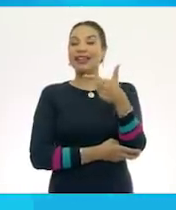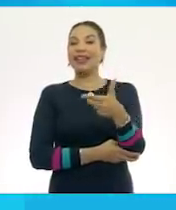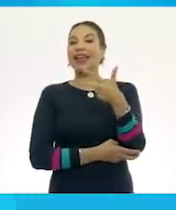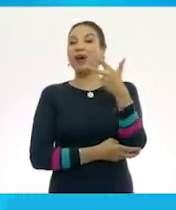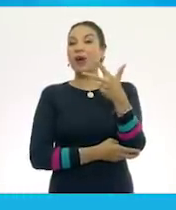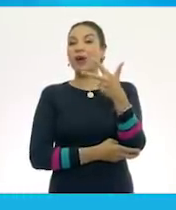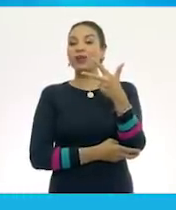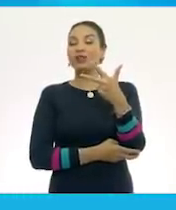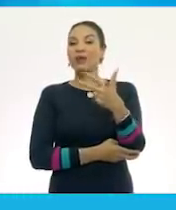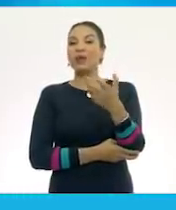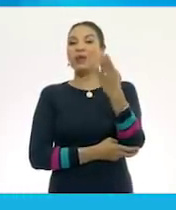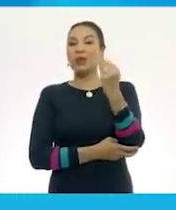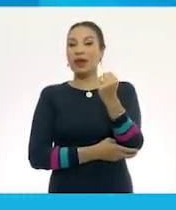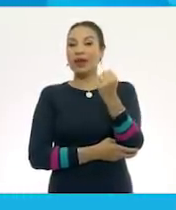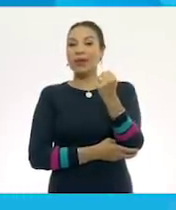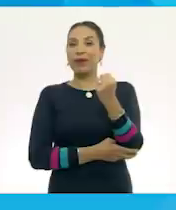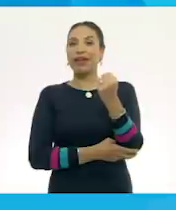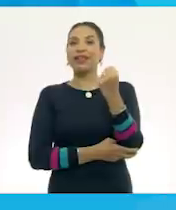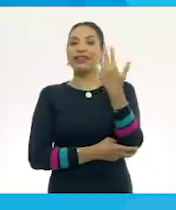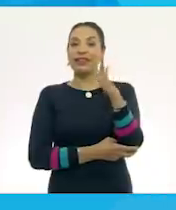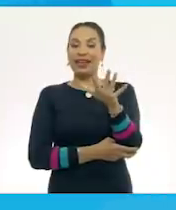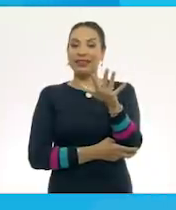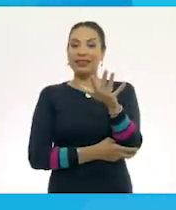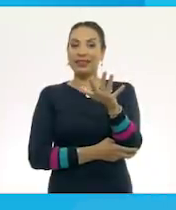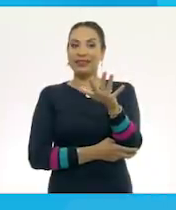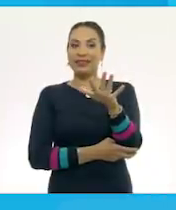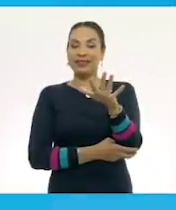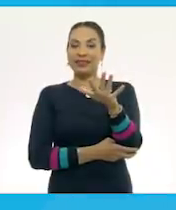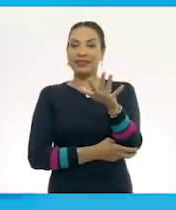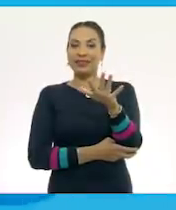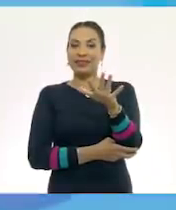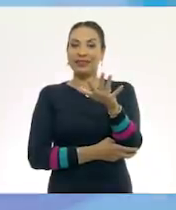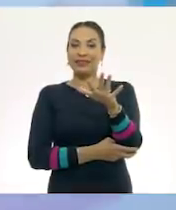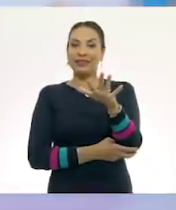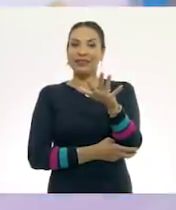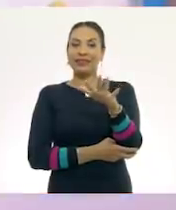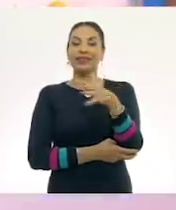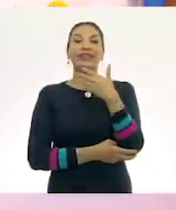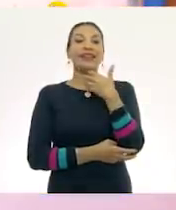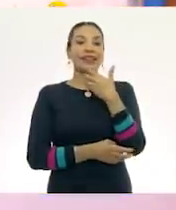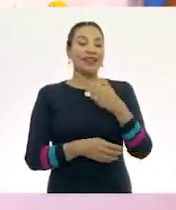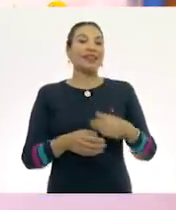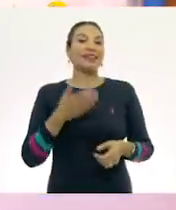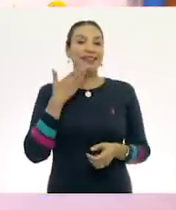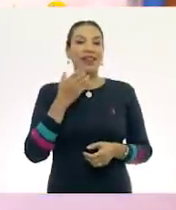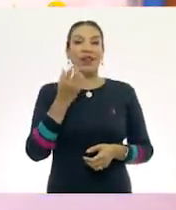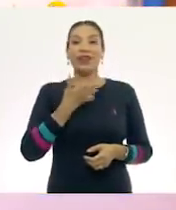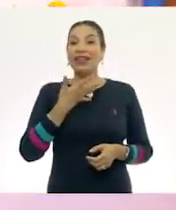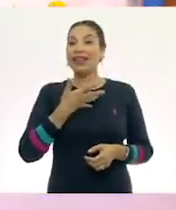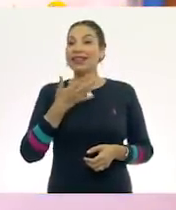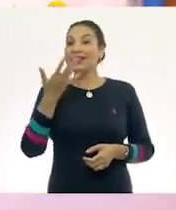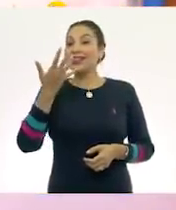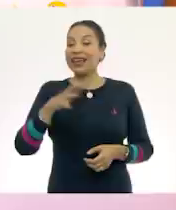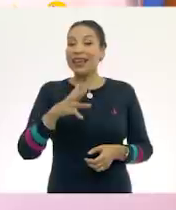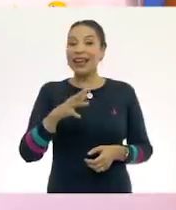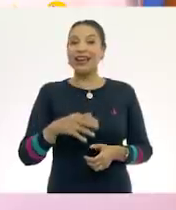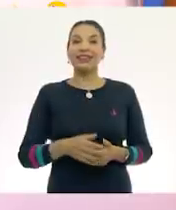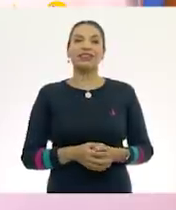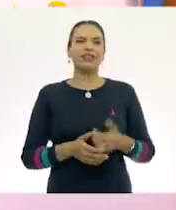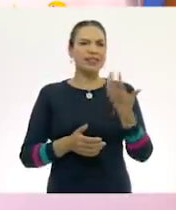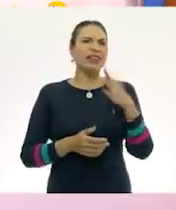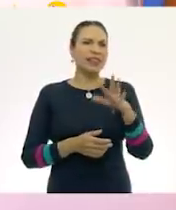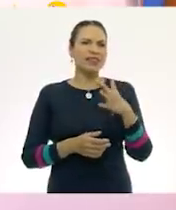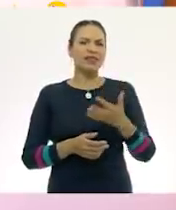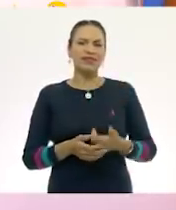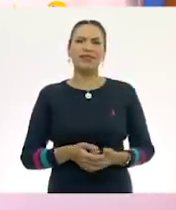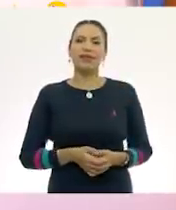siete, ocho, nueve, diez. Y diez. Diez. ¿Qué? Tengo diez. Diez.